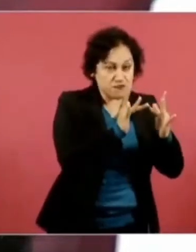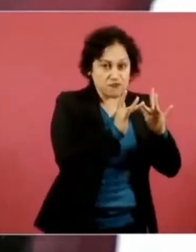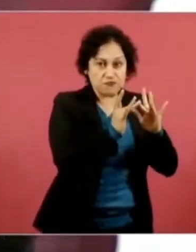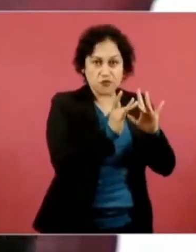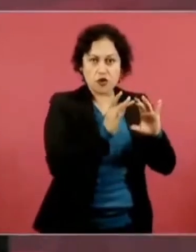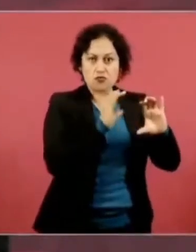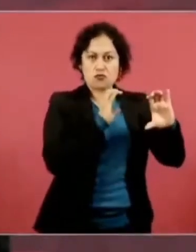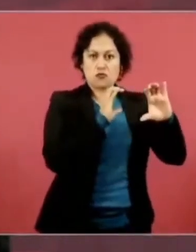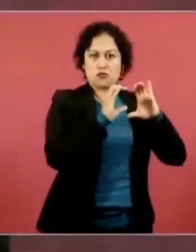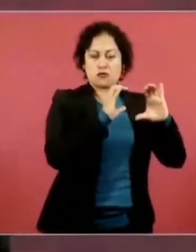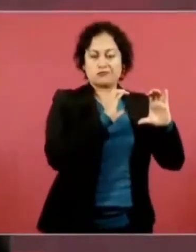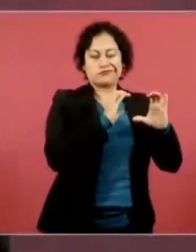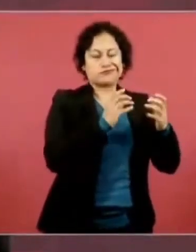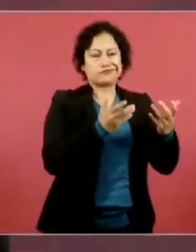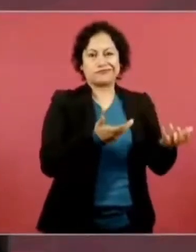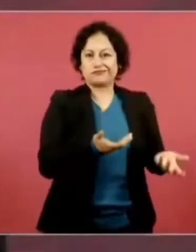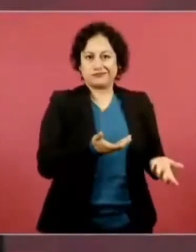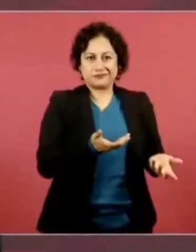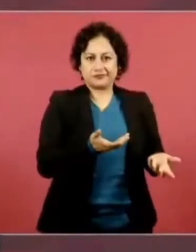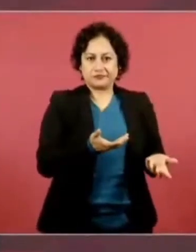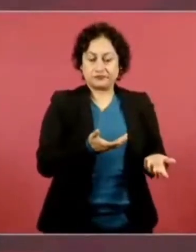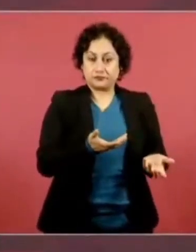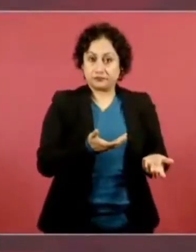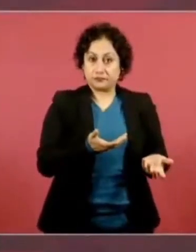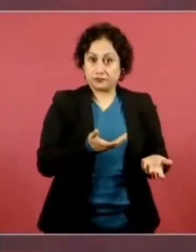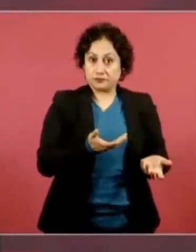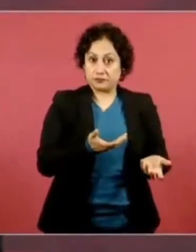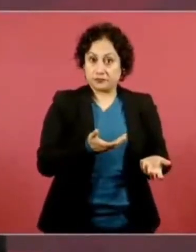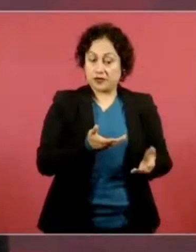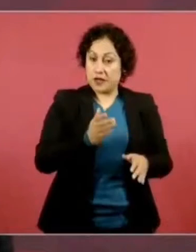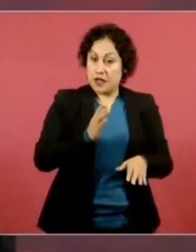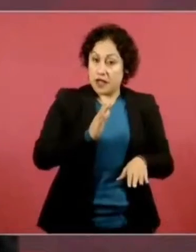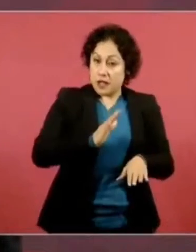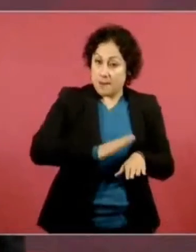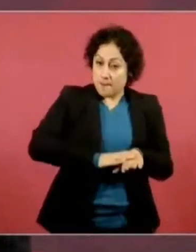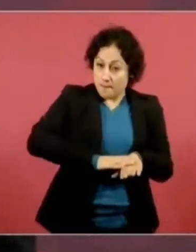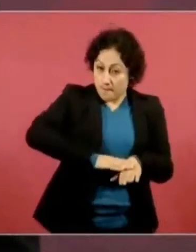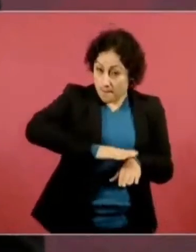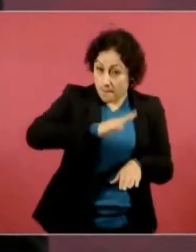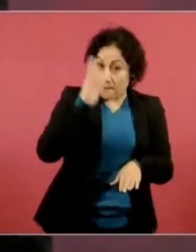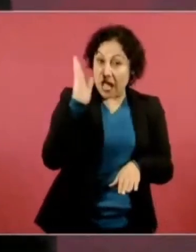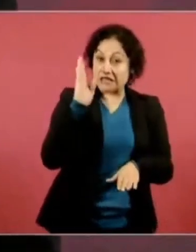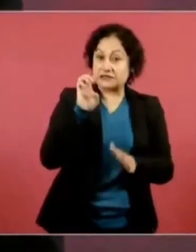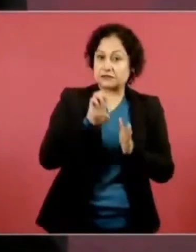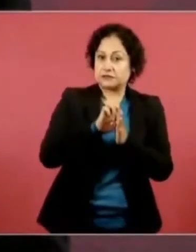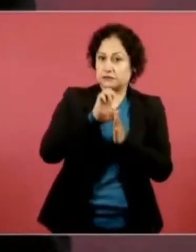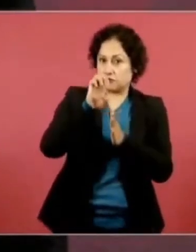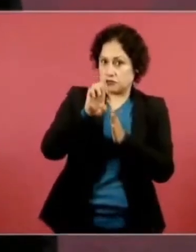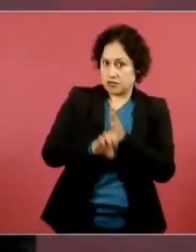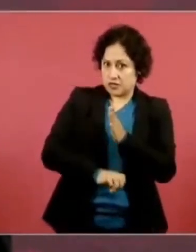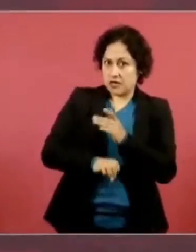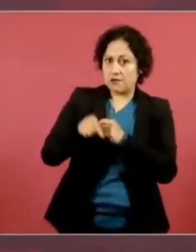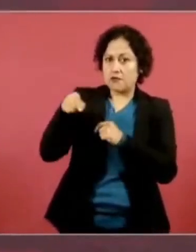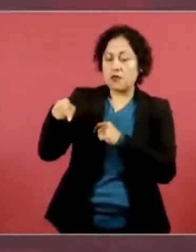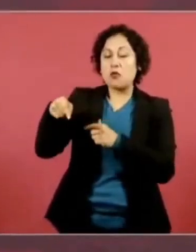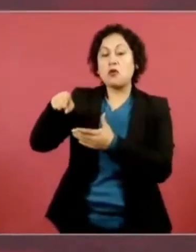Se da el caso que se tiene telefonía satelital, pero si